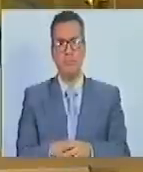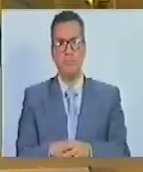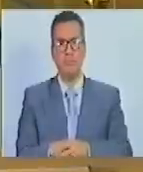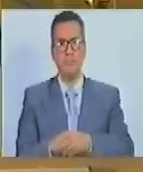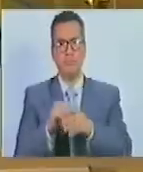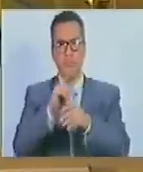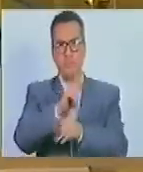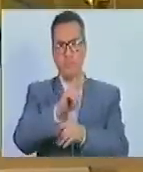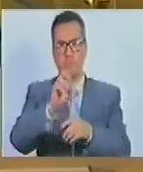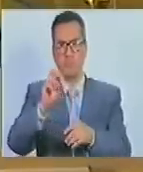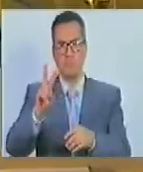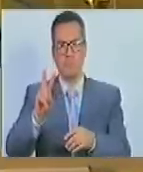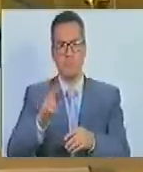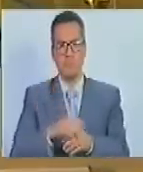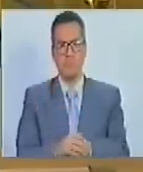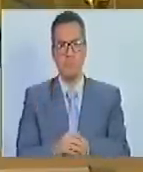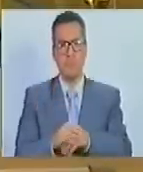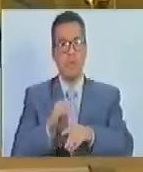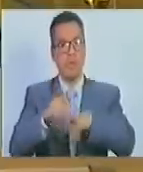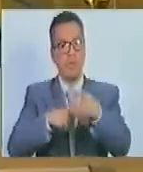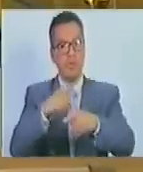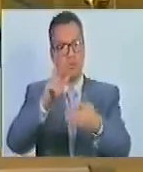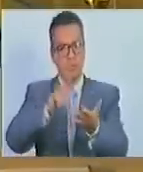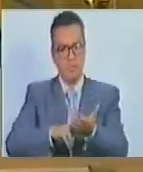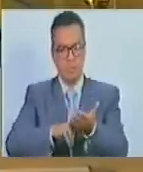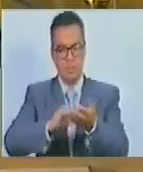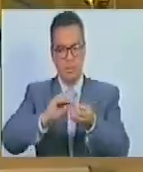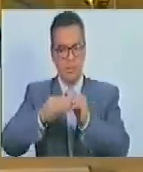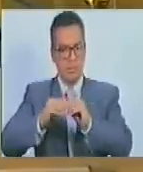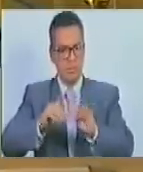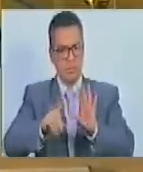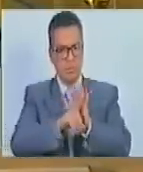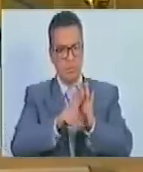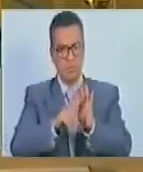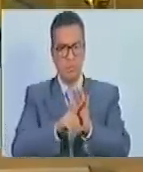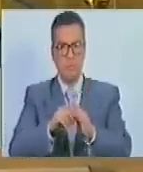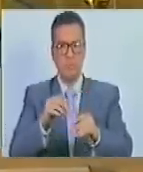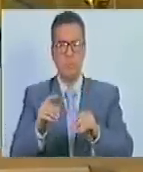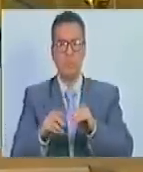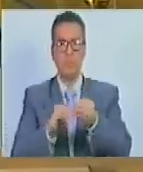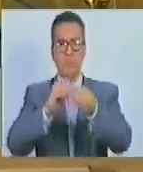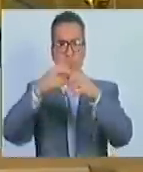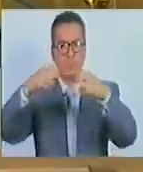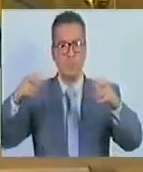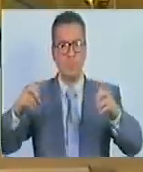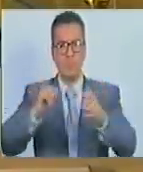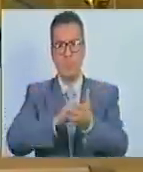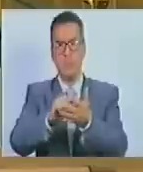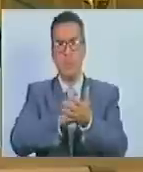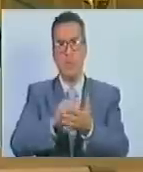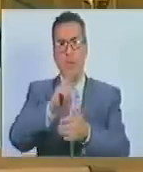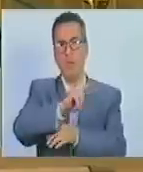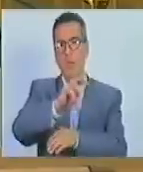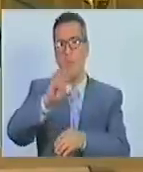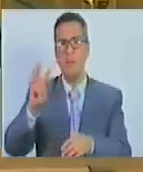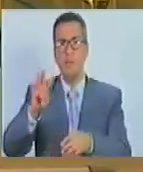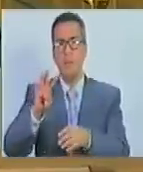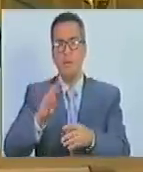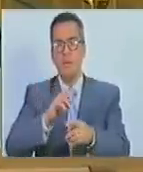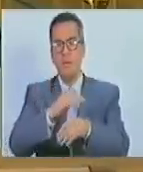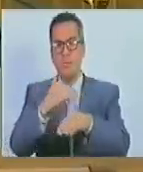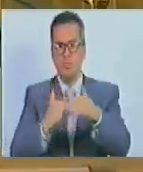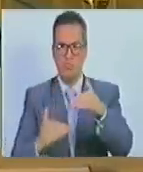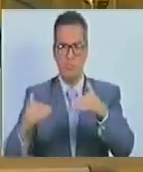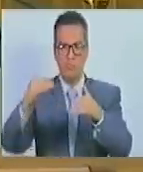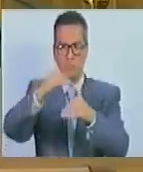vigésimo segundo se propone aprobar con modificación la denominación del epígrafe del artículo 24 que pasa a ser